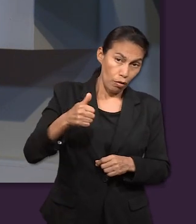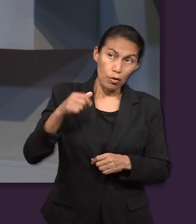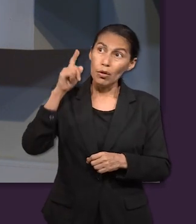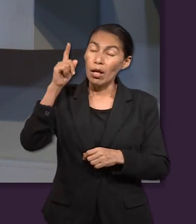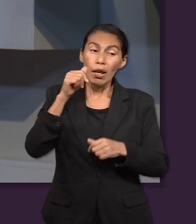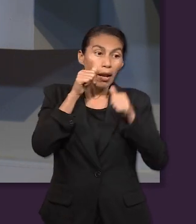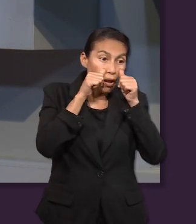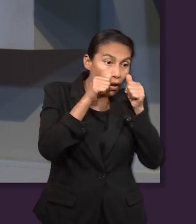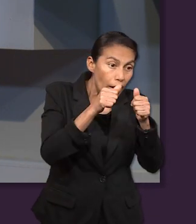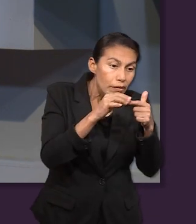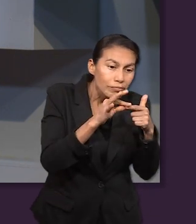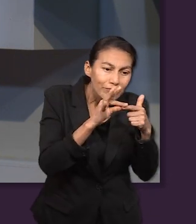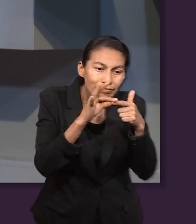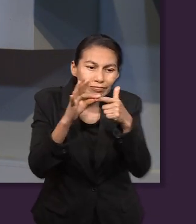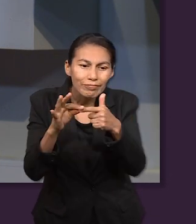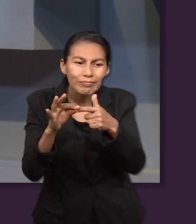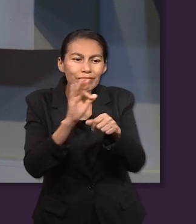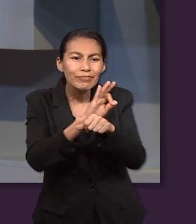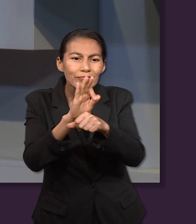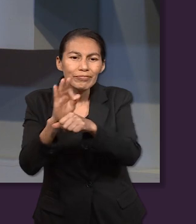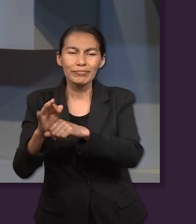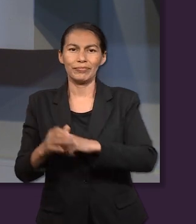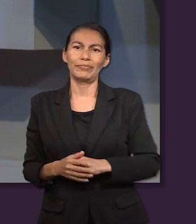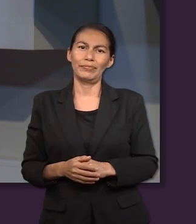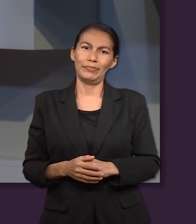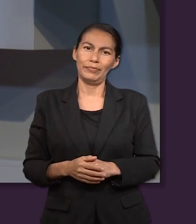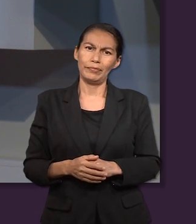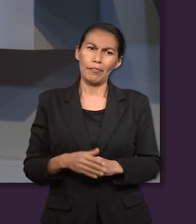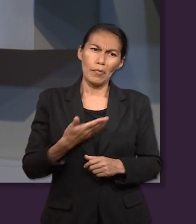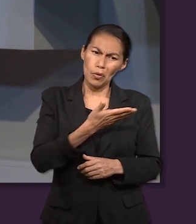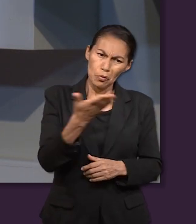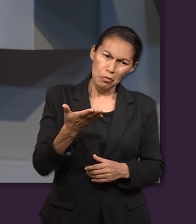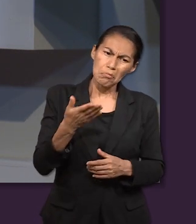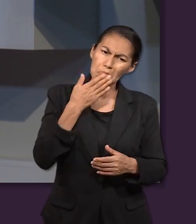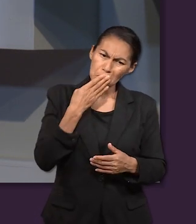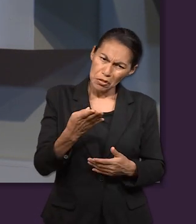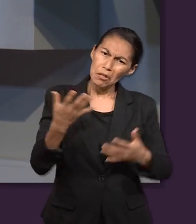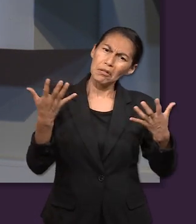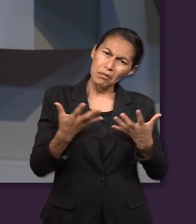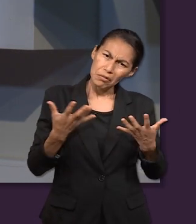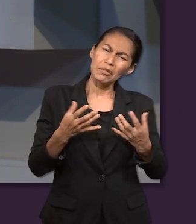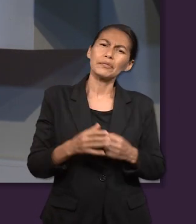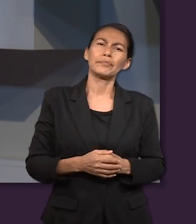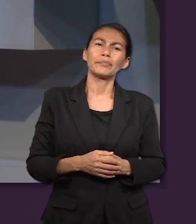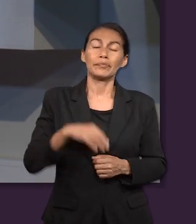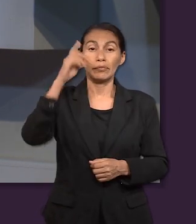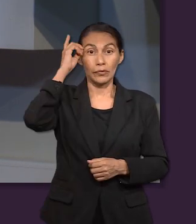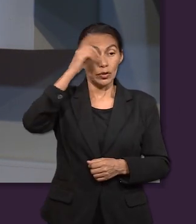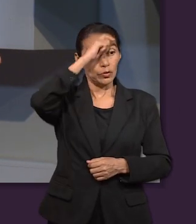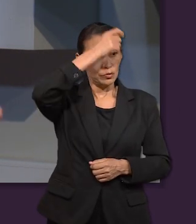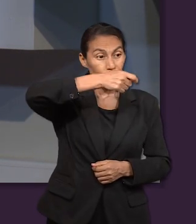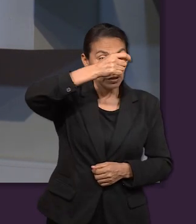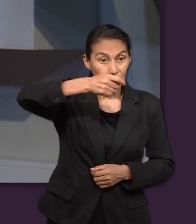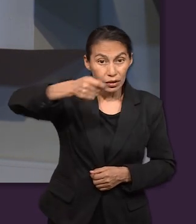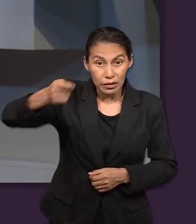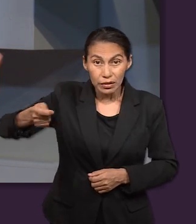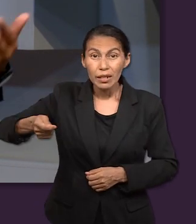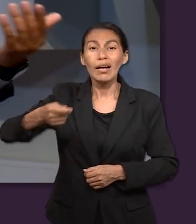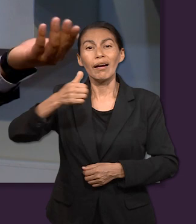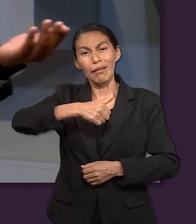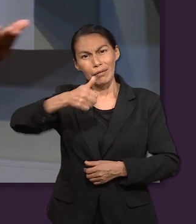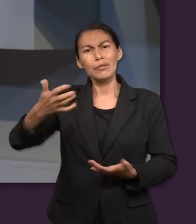constantemente nos conduce para que hagamos lo correcto, nos da su bendición.